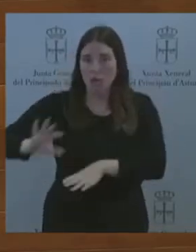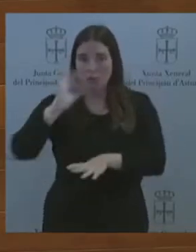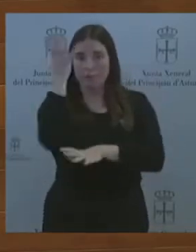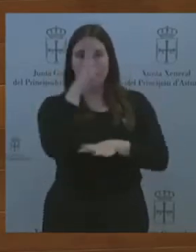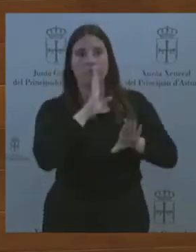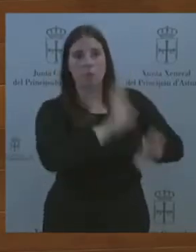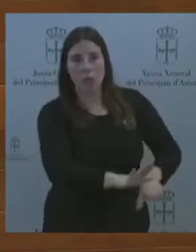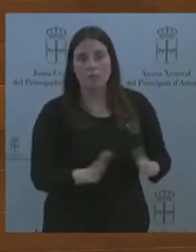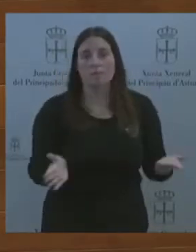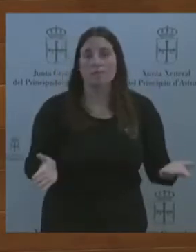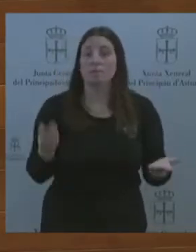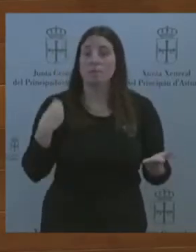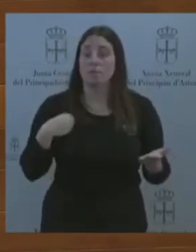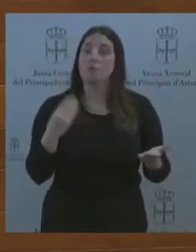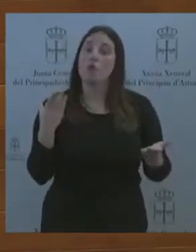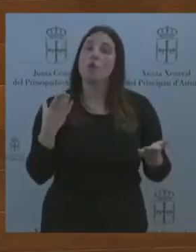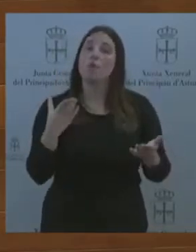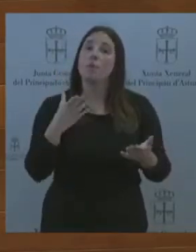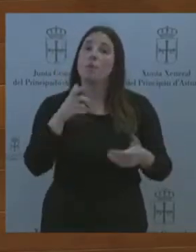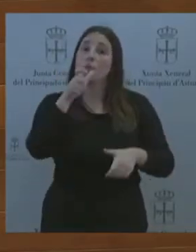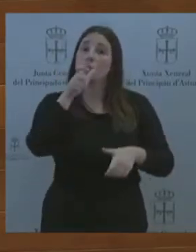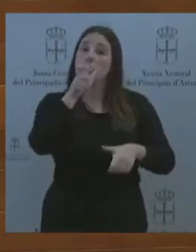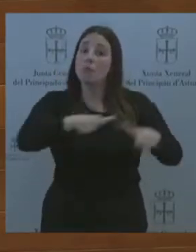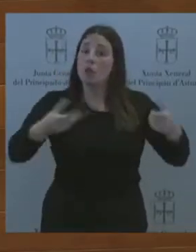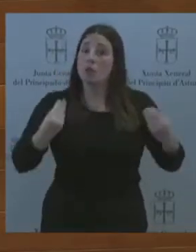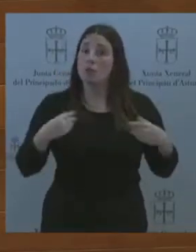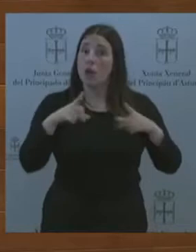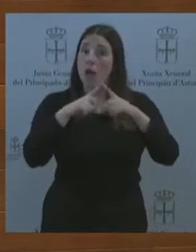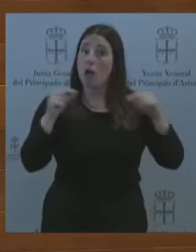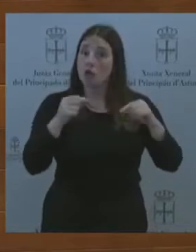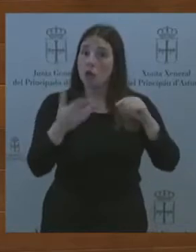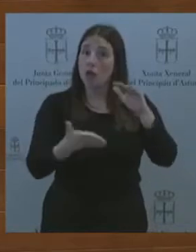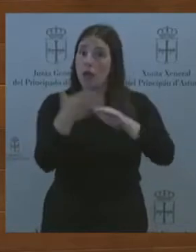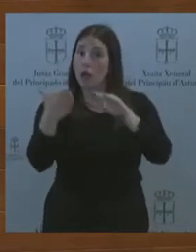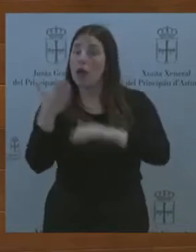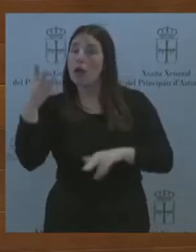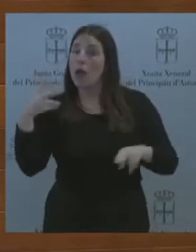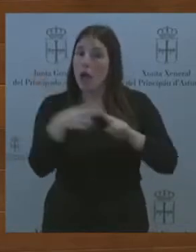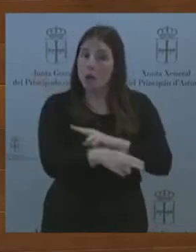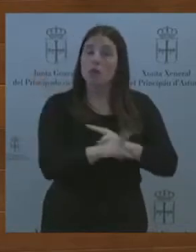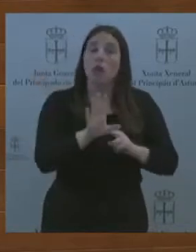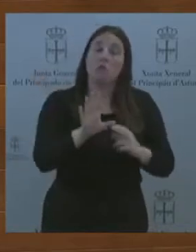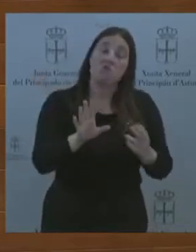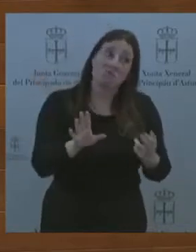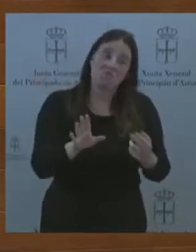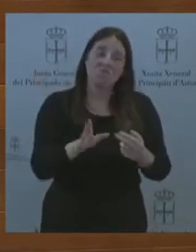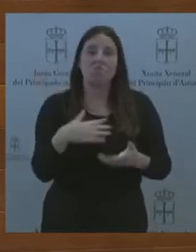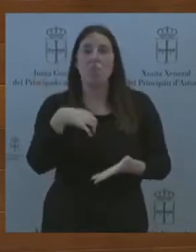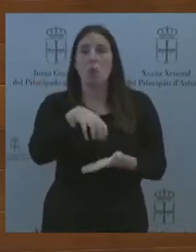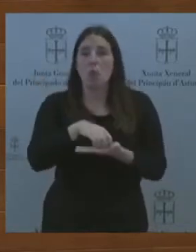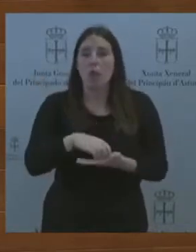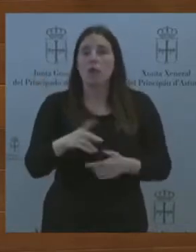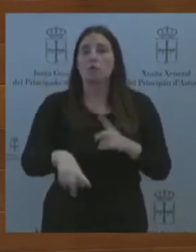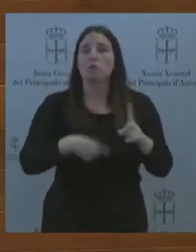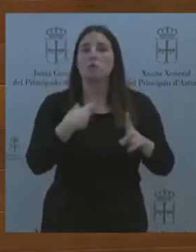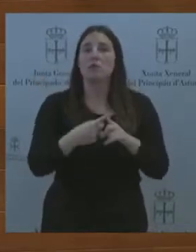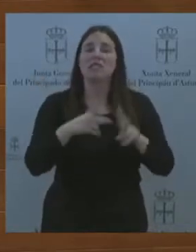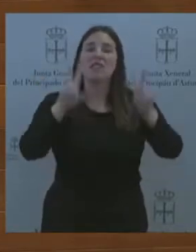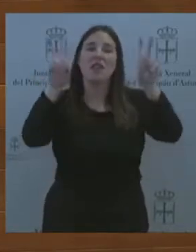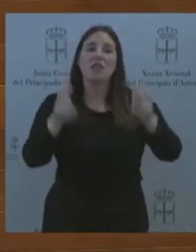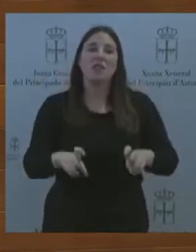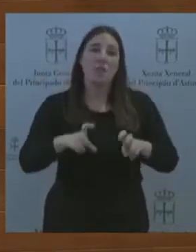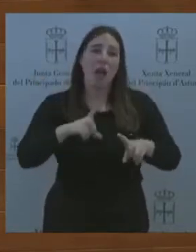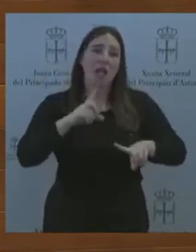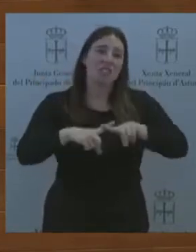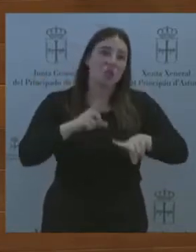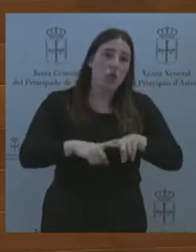muy escépticos, la ideología de género a través de su implementación en la educación pública, el aumento del gasto público